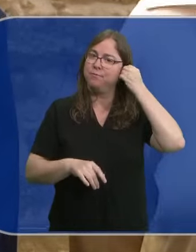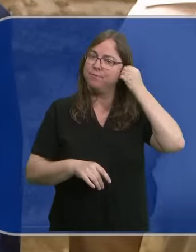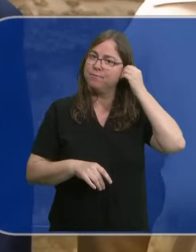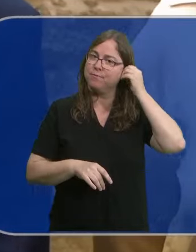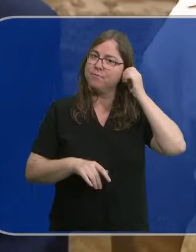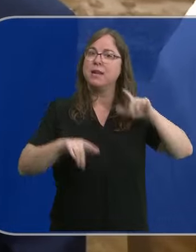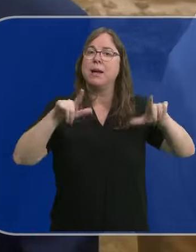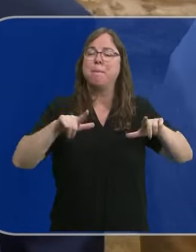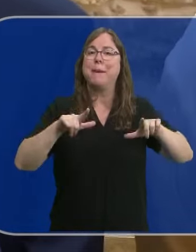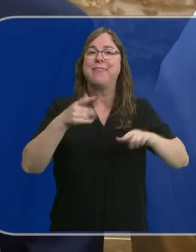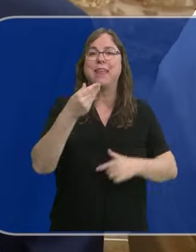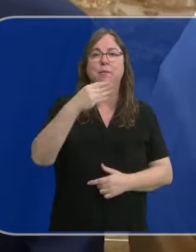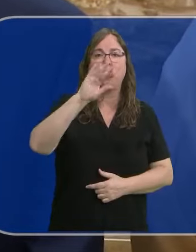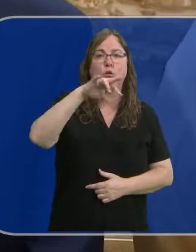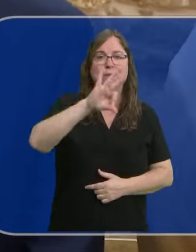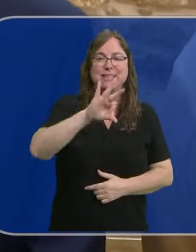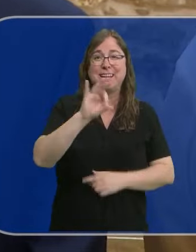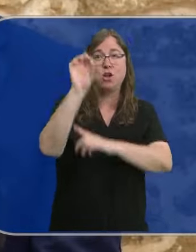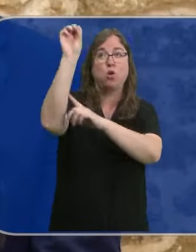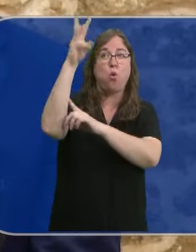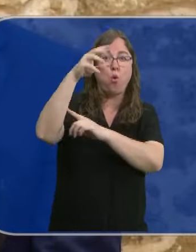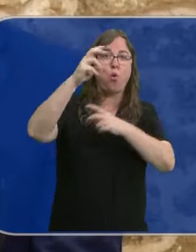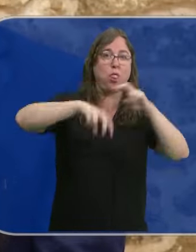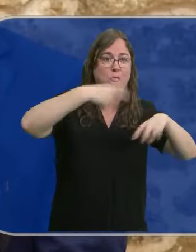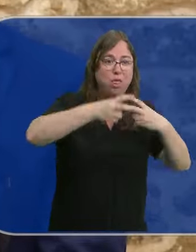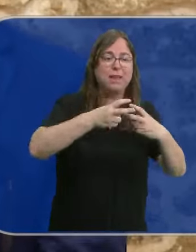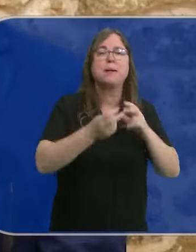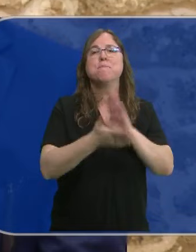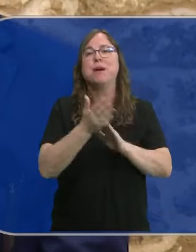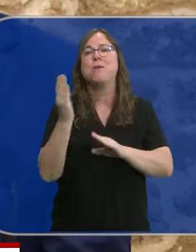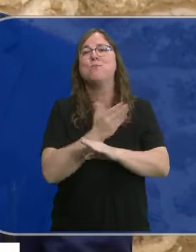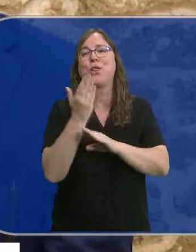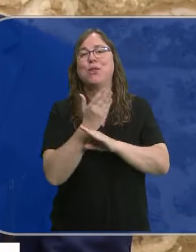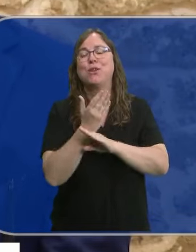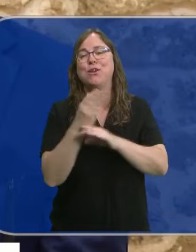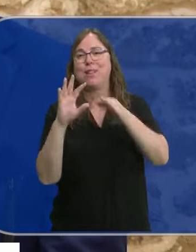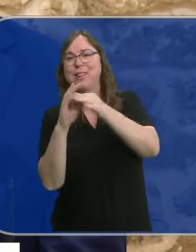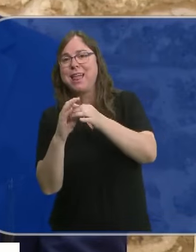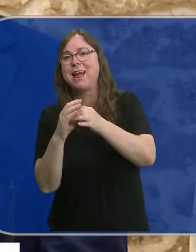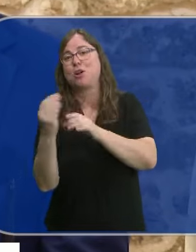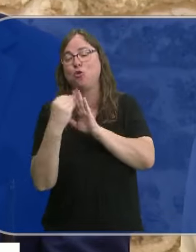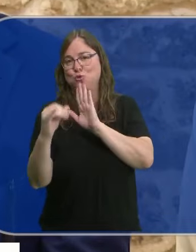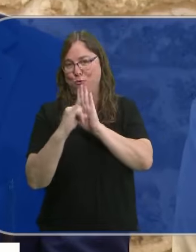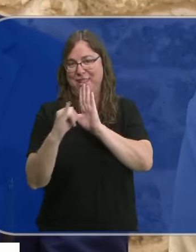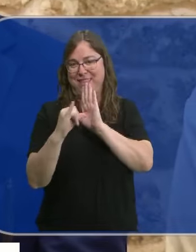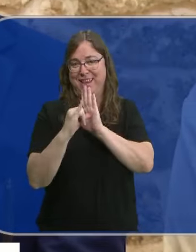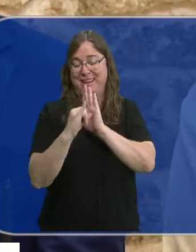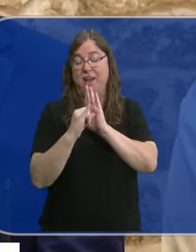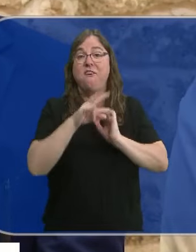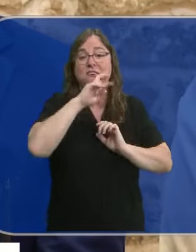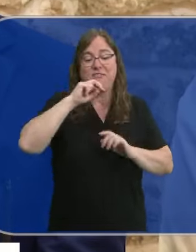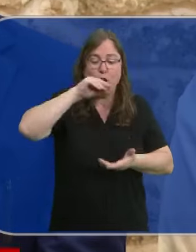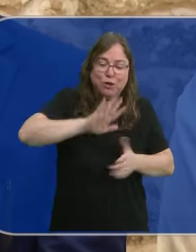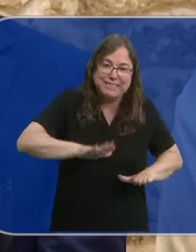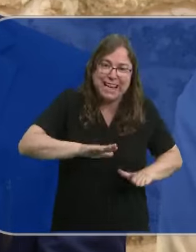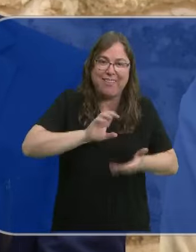también de biomasa, fotovolteca y eólica. Vamos acercando la producción al consumo, con lo cual el valor añadido se va a quedar en Castilla y León,